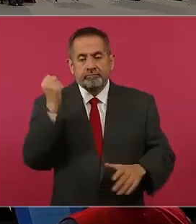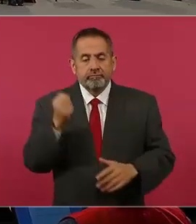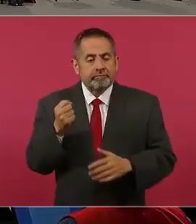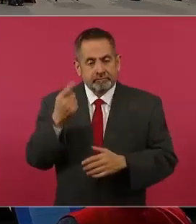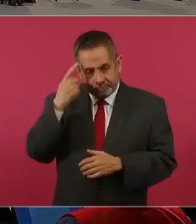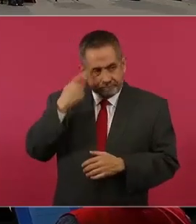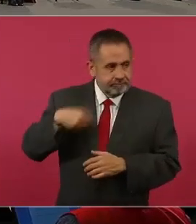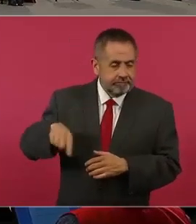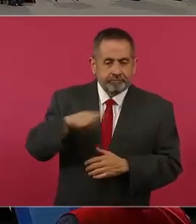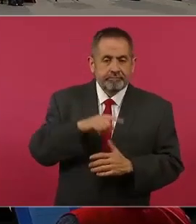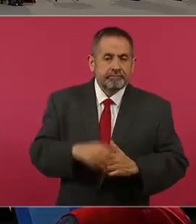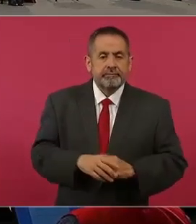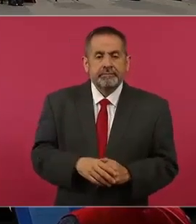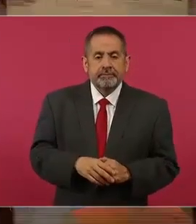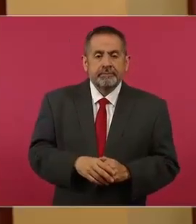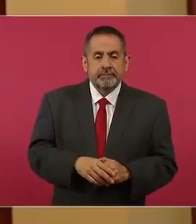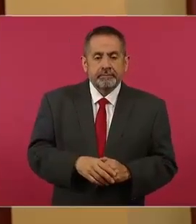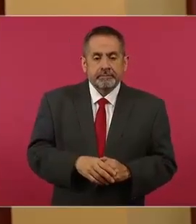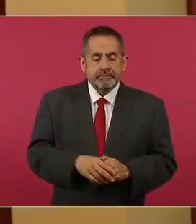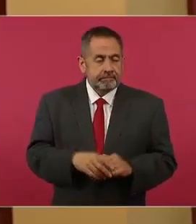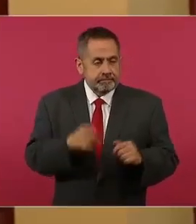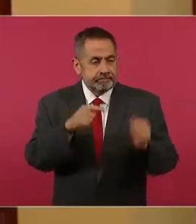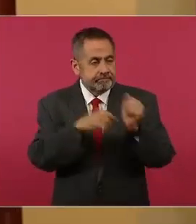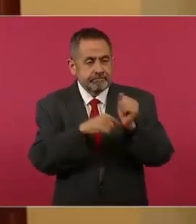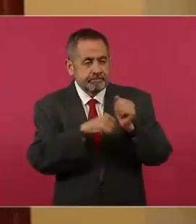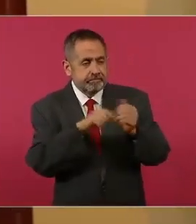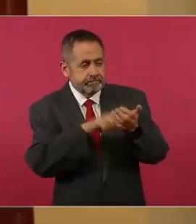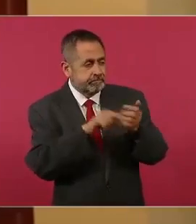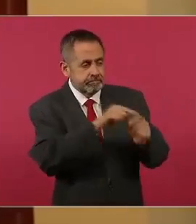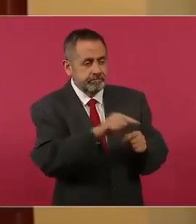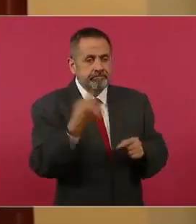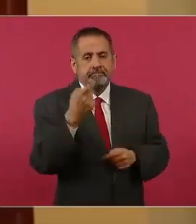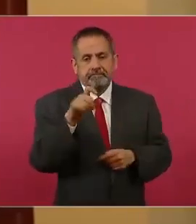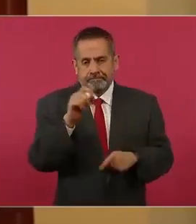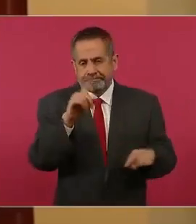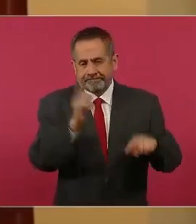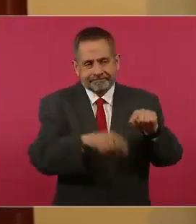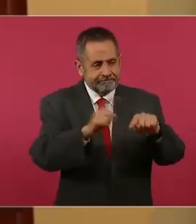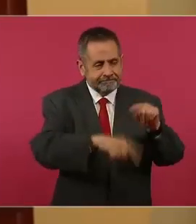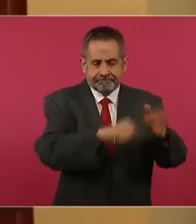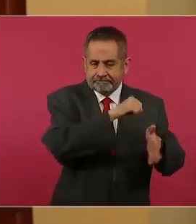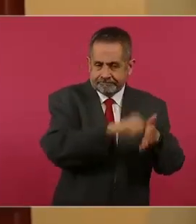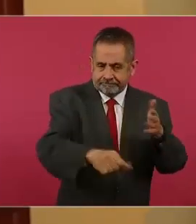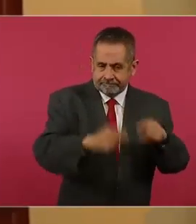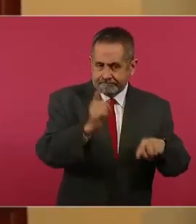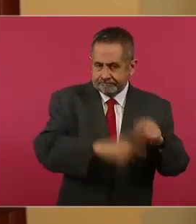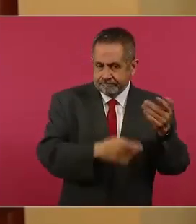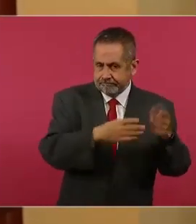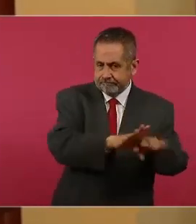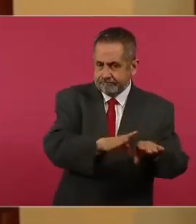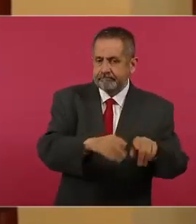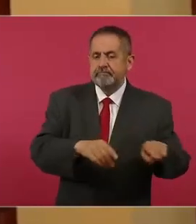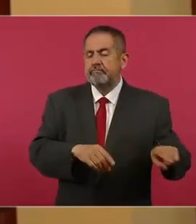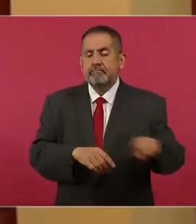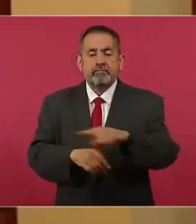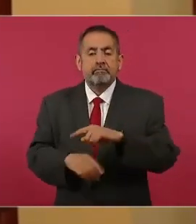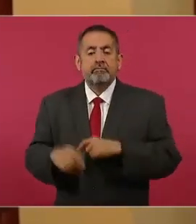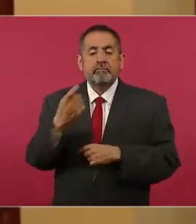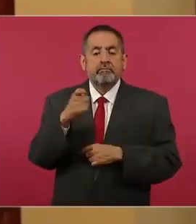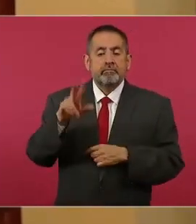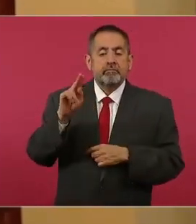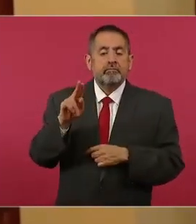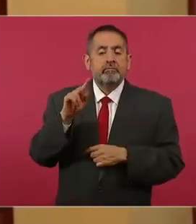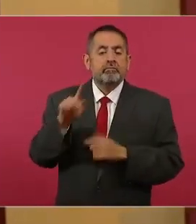de la operación. En tomas clandestinas se detectaron 127 que fueron inhabilitadas en el periodo, 180